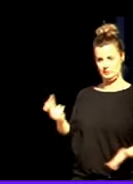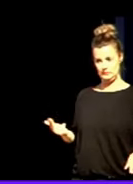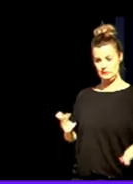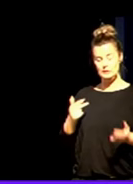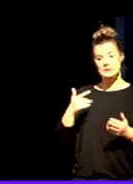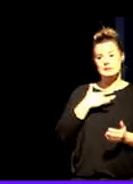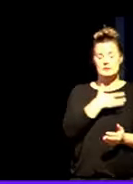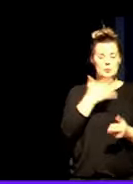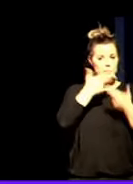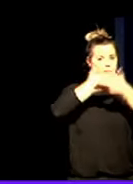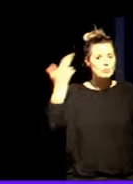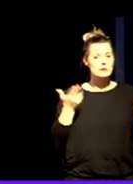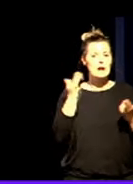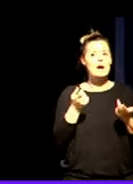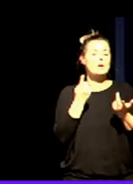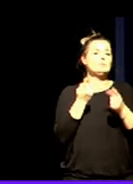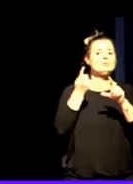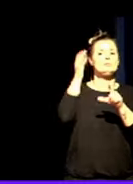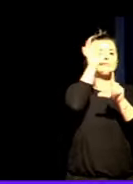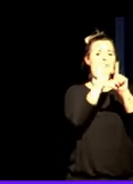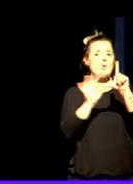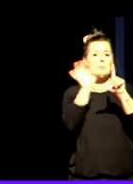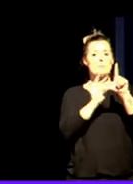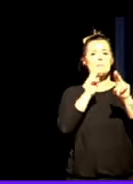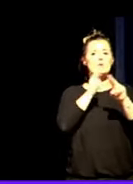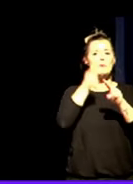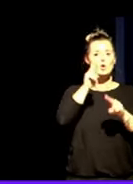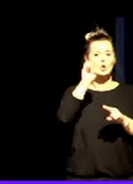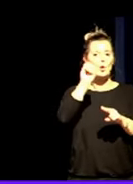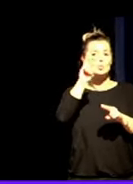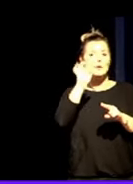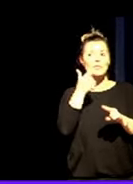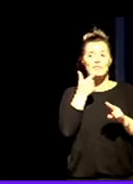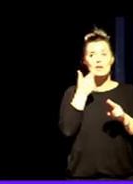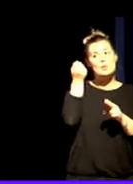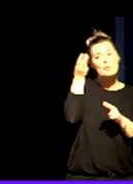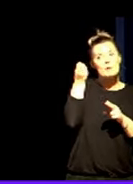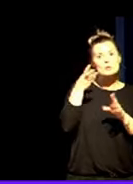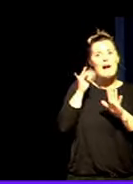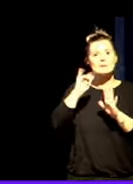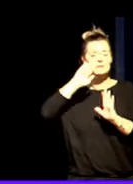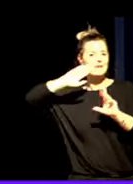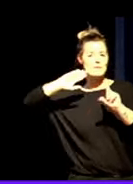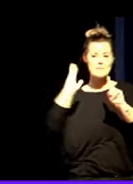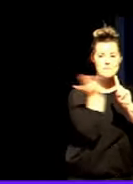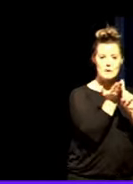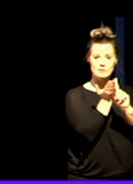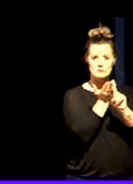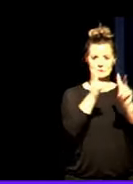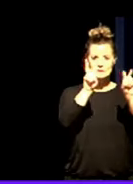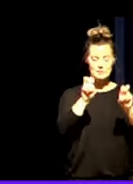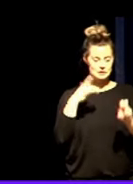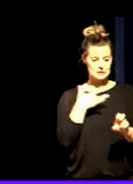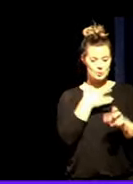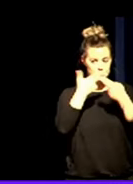se maneja un teorema que se llama el teorema de Rawls, y que viene a decir que las medidas que tienen un impacto en ese problema de salud pública son aquellas que